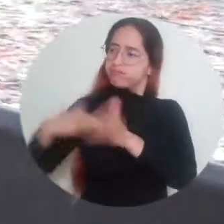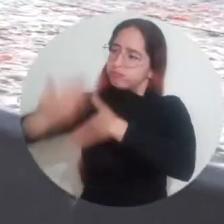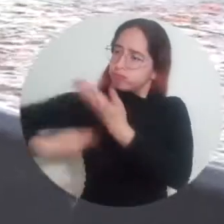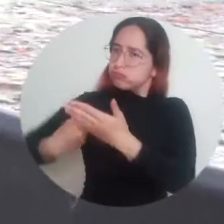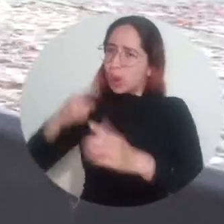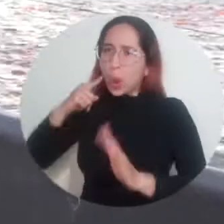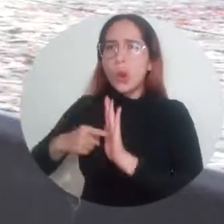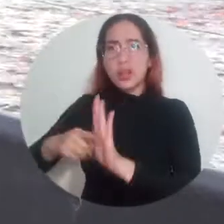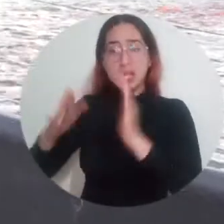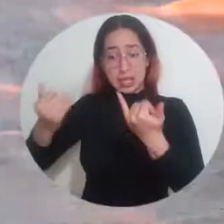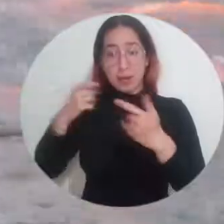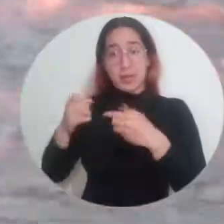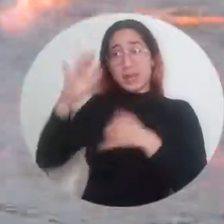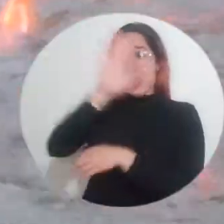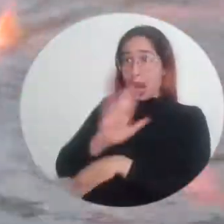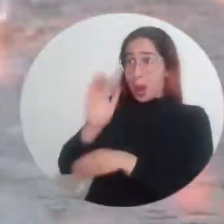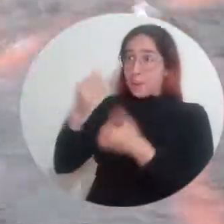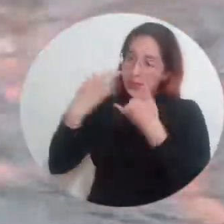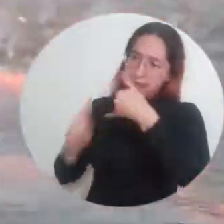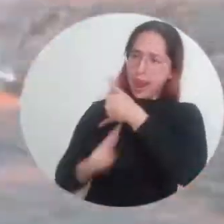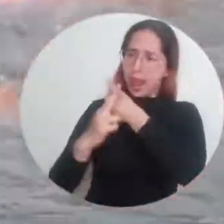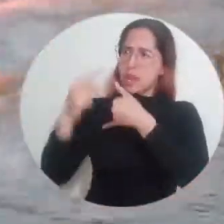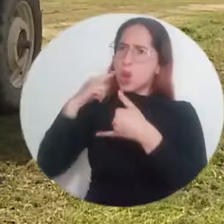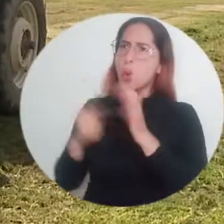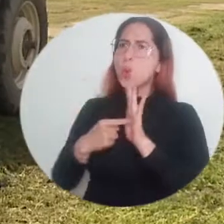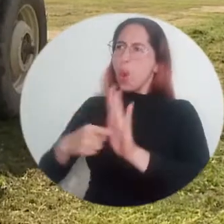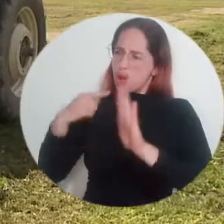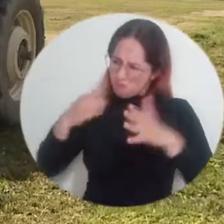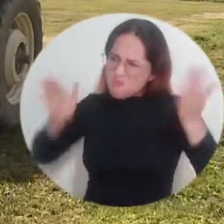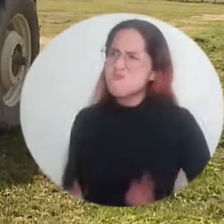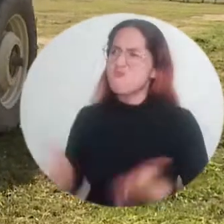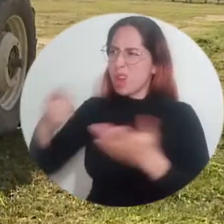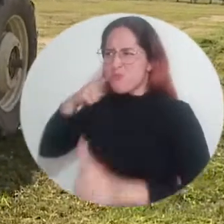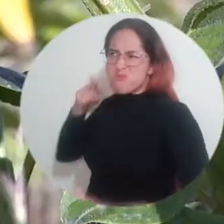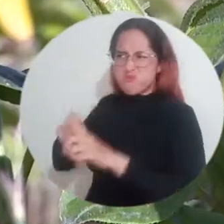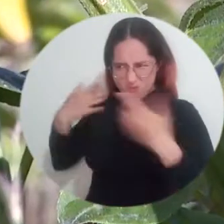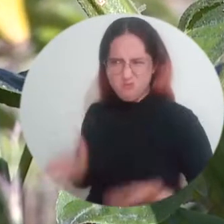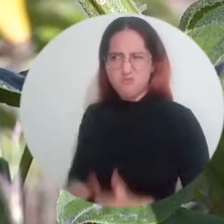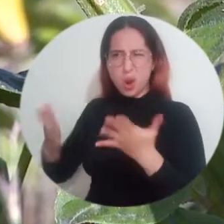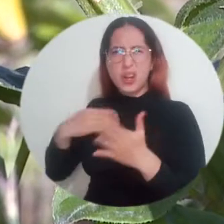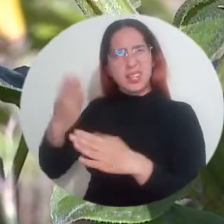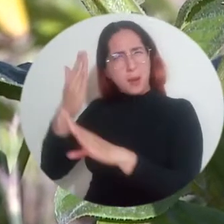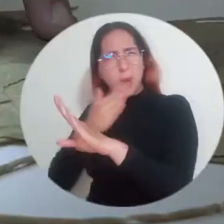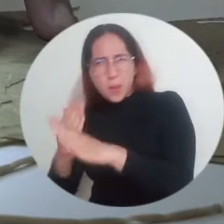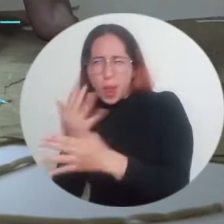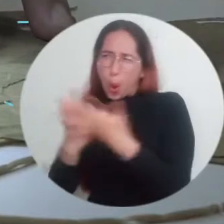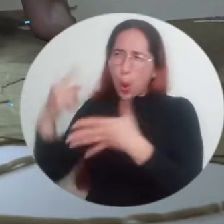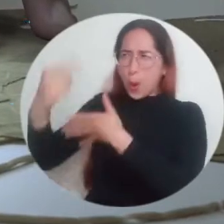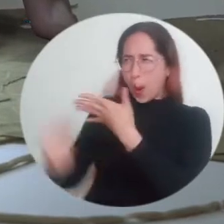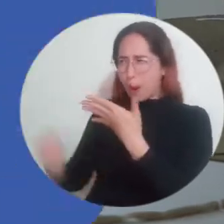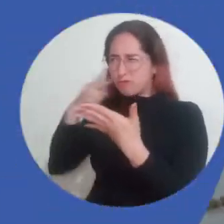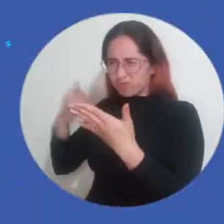respuestas a las necesidades del departamento y la región en el contexto de la pandemia y sus problemáticas derivadas.